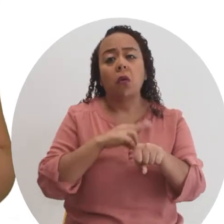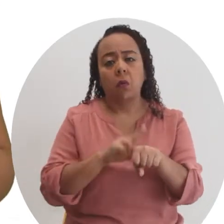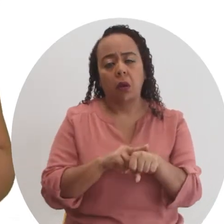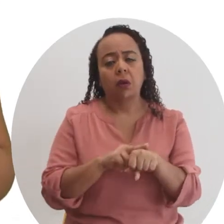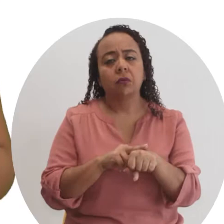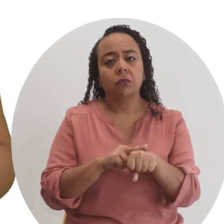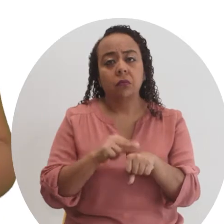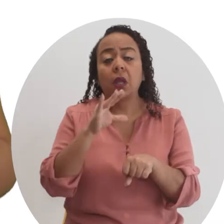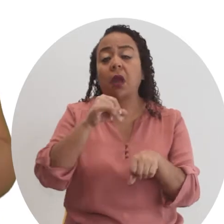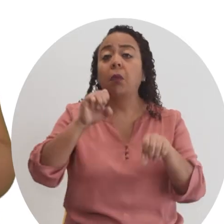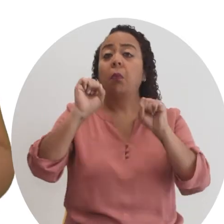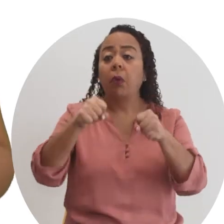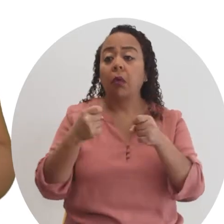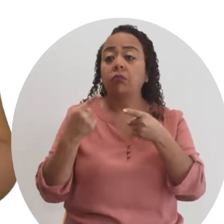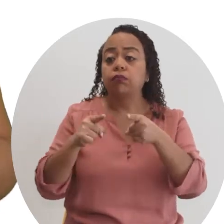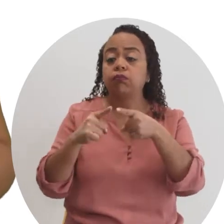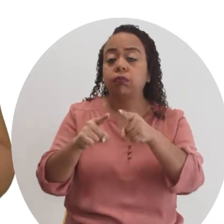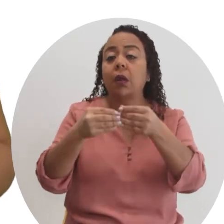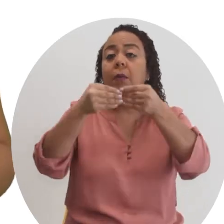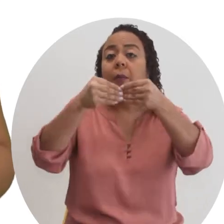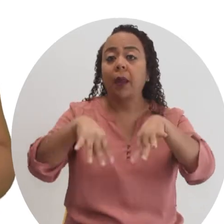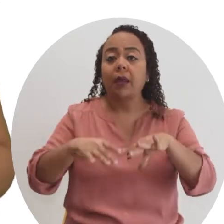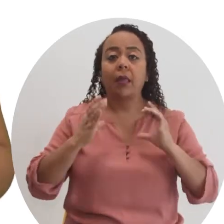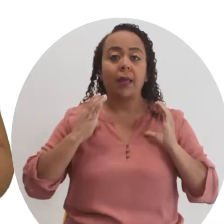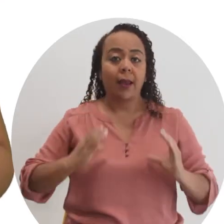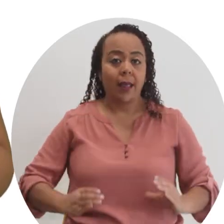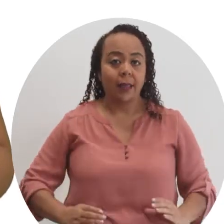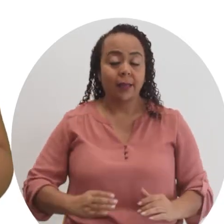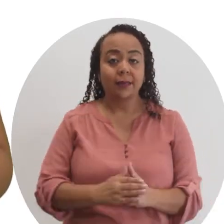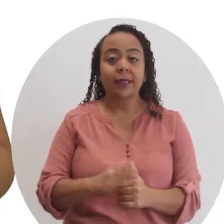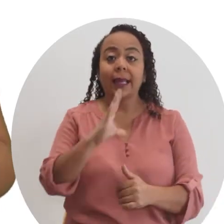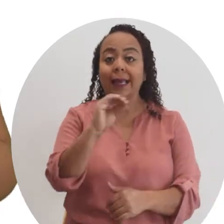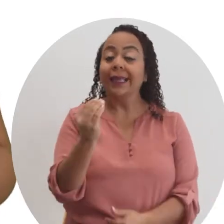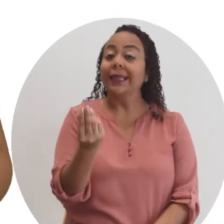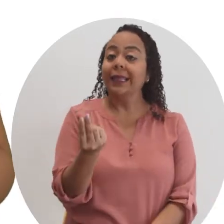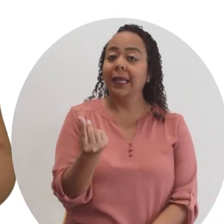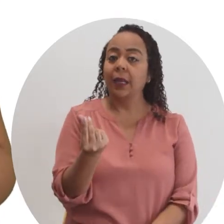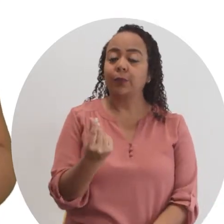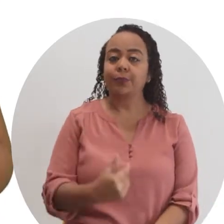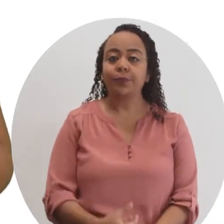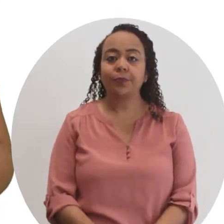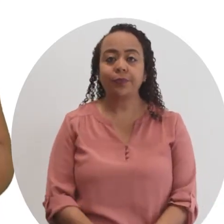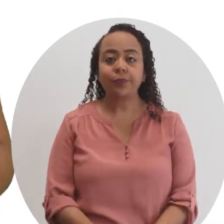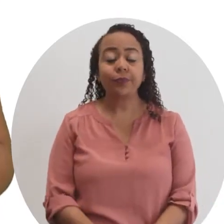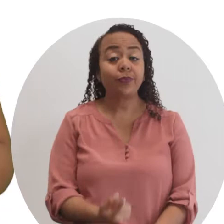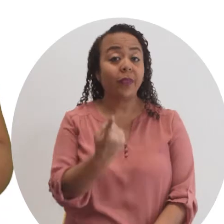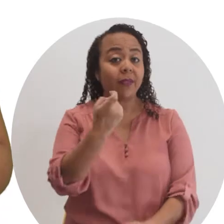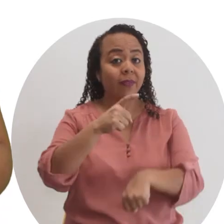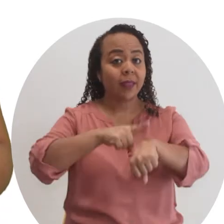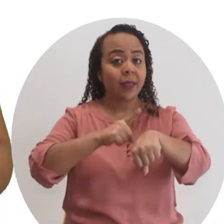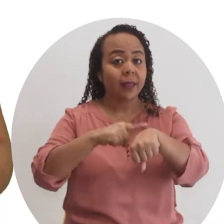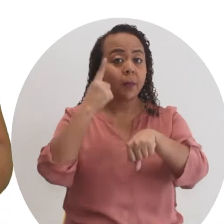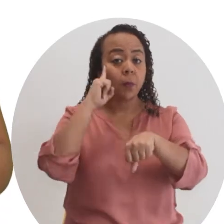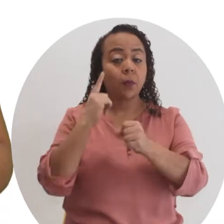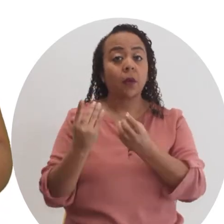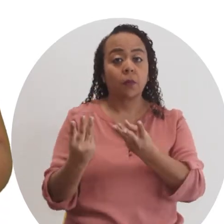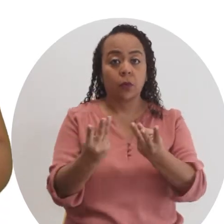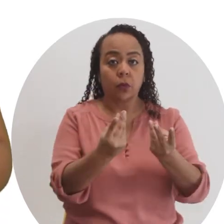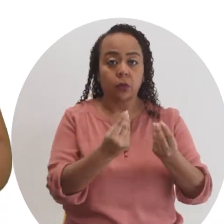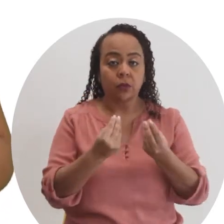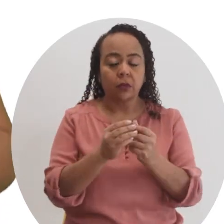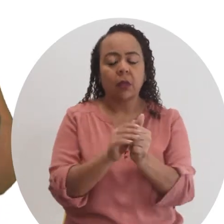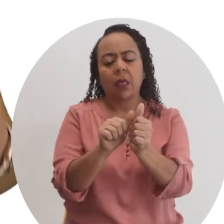comúnmente y que pueden generar la pérdida de clientela y de dinero. La falta de tiempo para